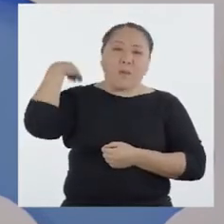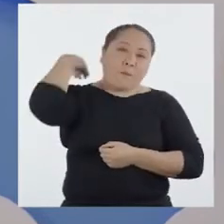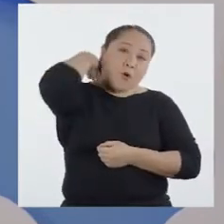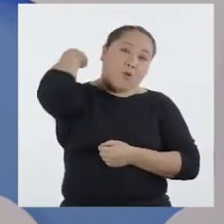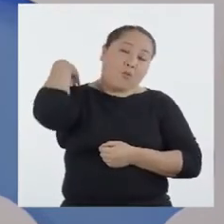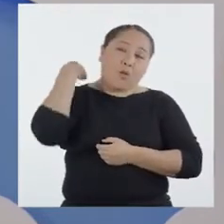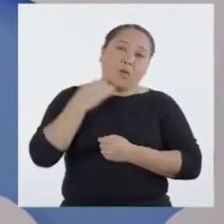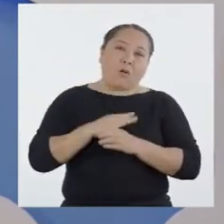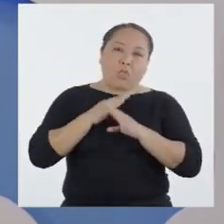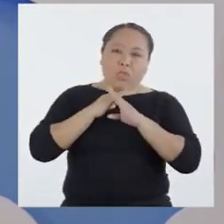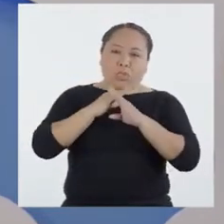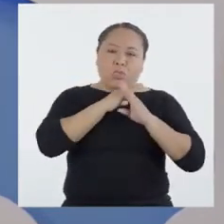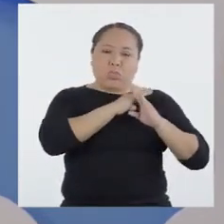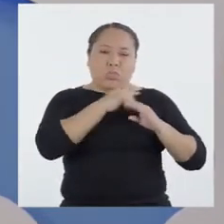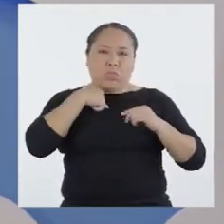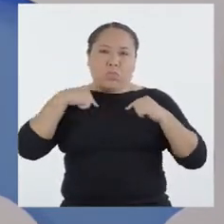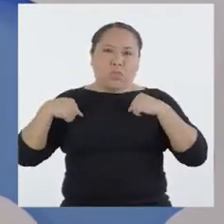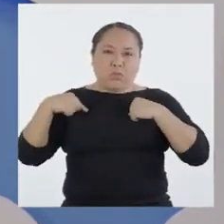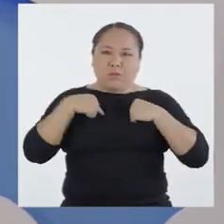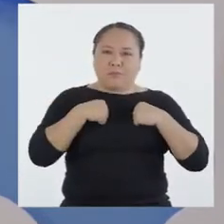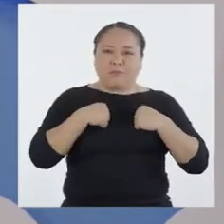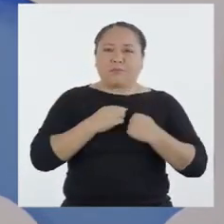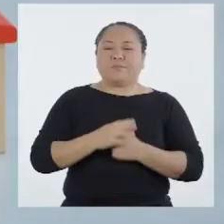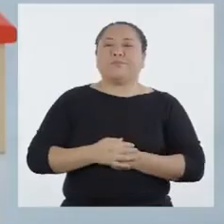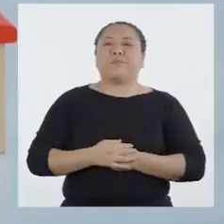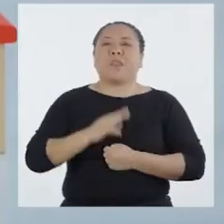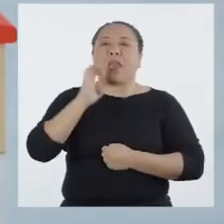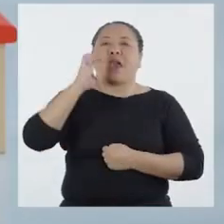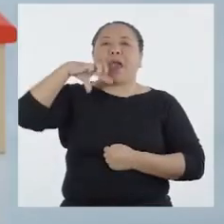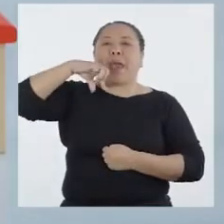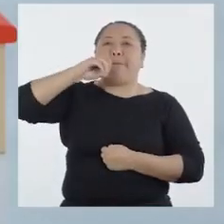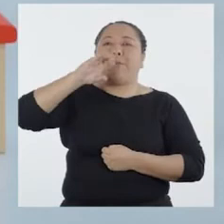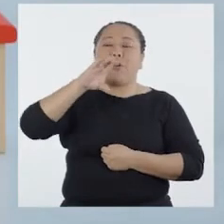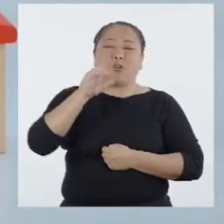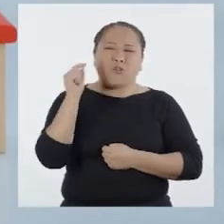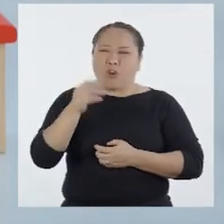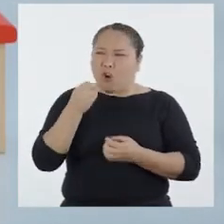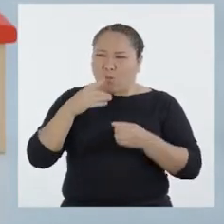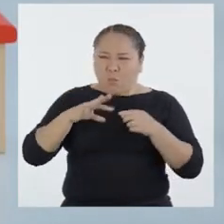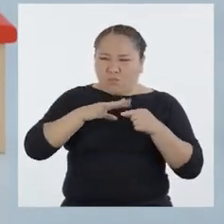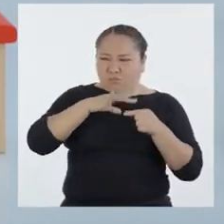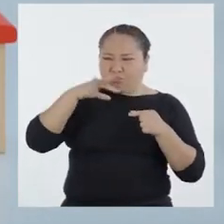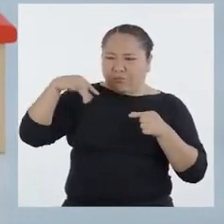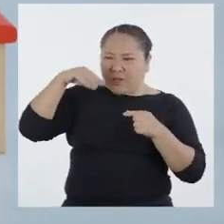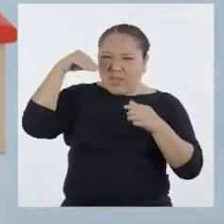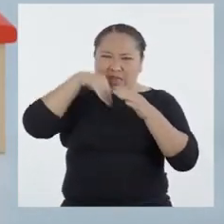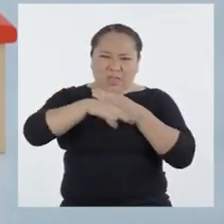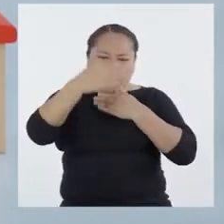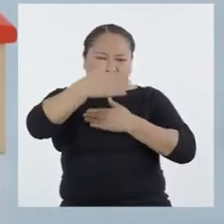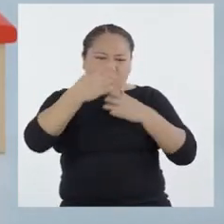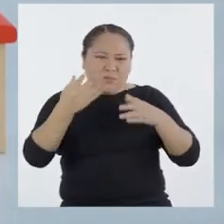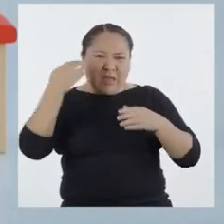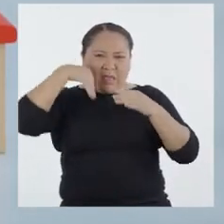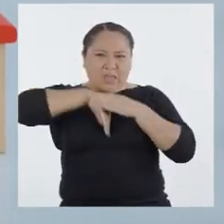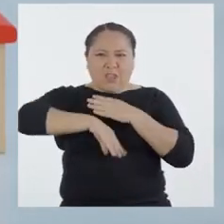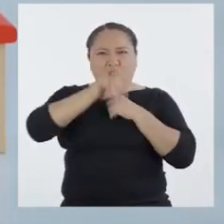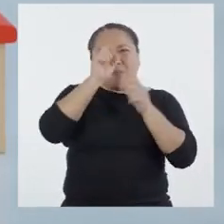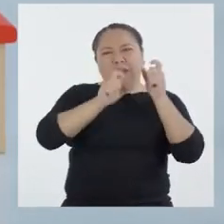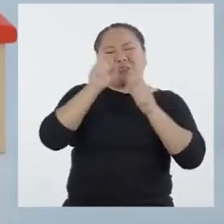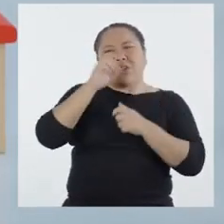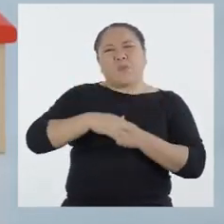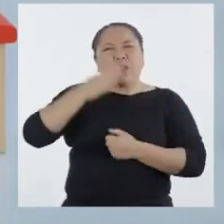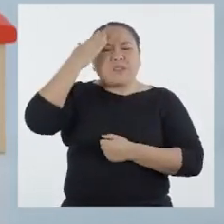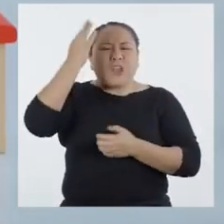pulmonares obstructivas crónicas EPOC. Pero ¿cómo es que circulan estos gases en el ambiente y en las personas?